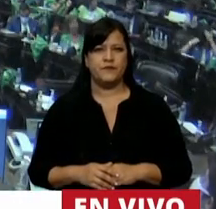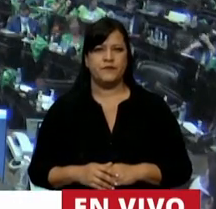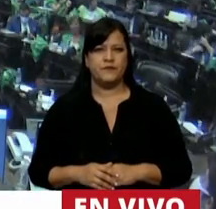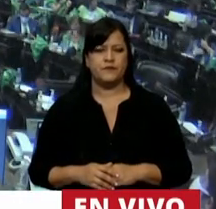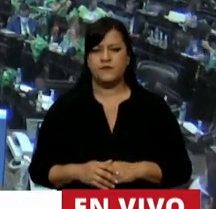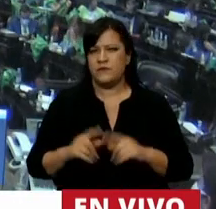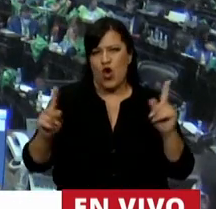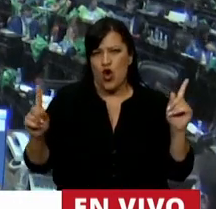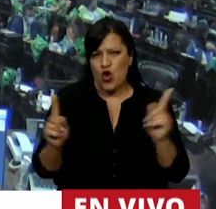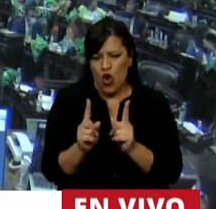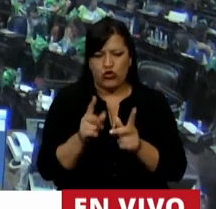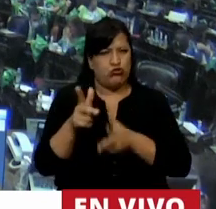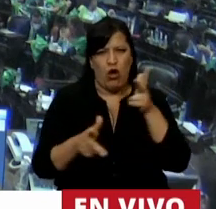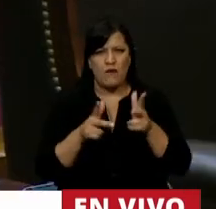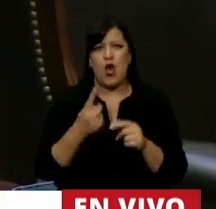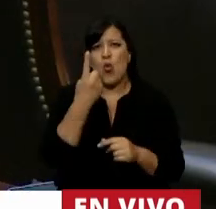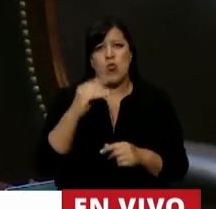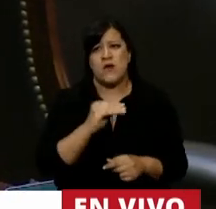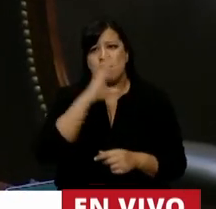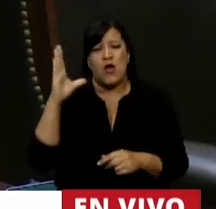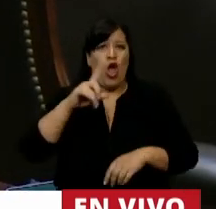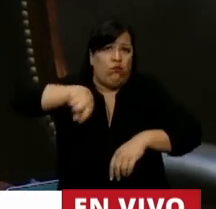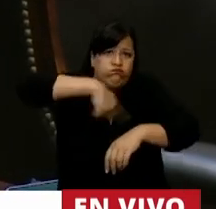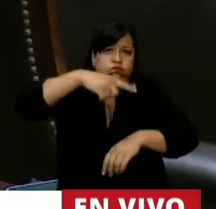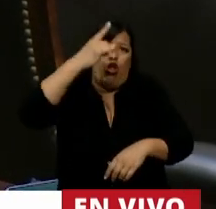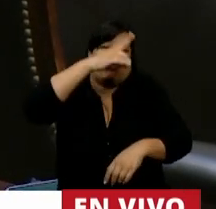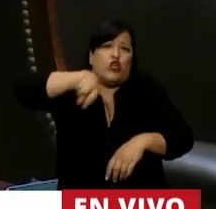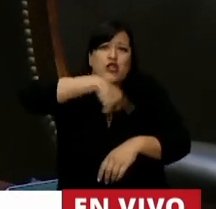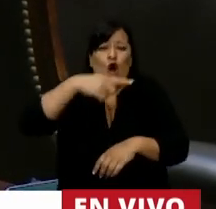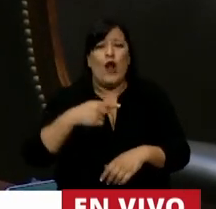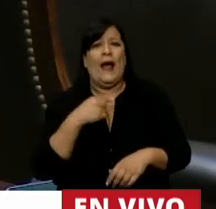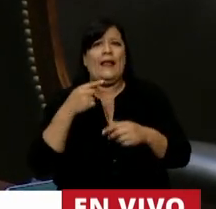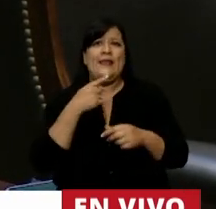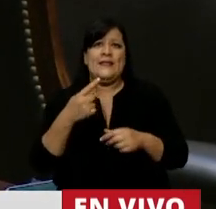Muy brevemente, Presidente, a la una de la mañana, después de 12 horas, intentar ser original,